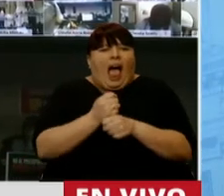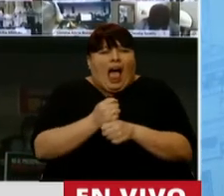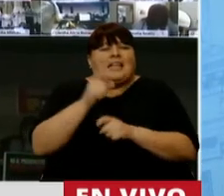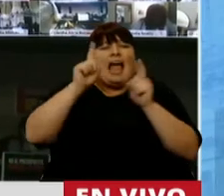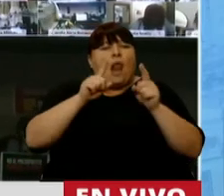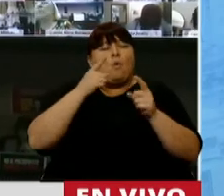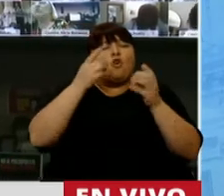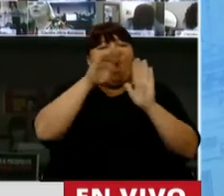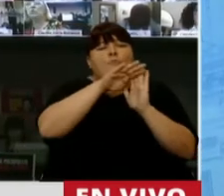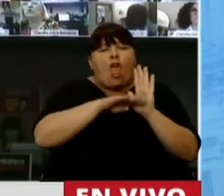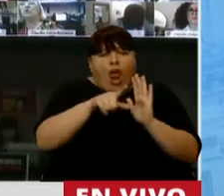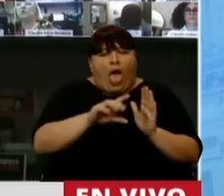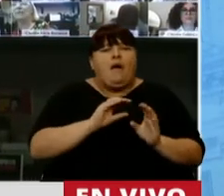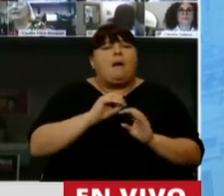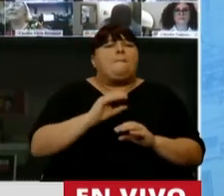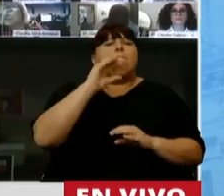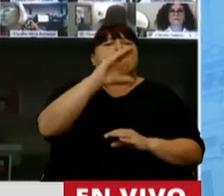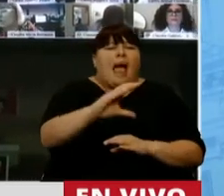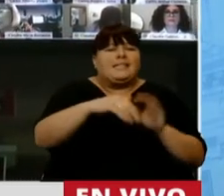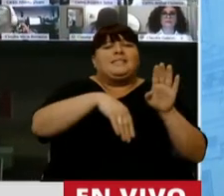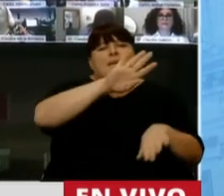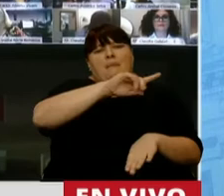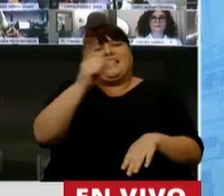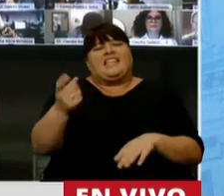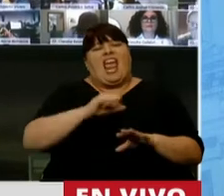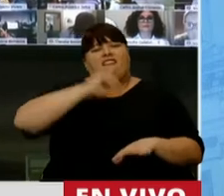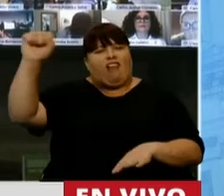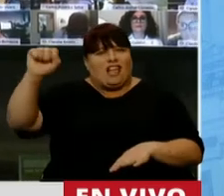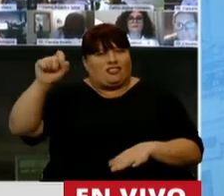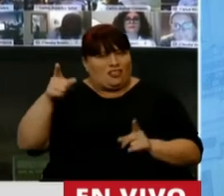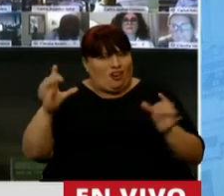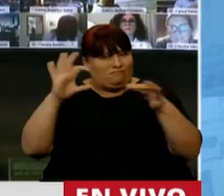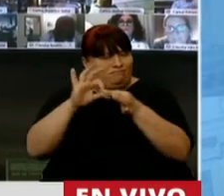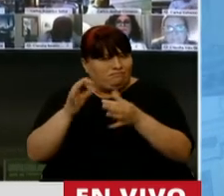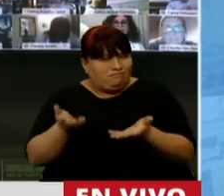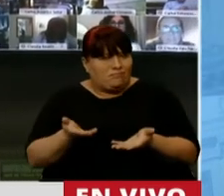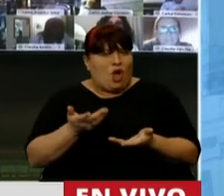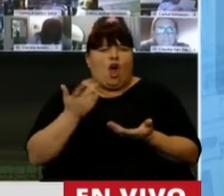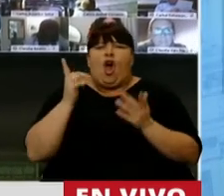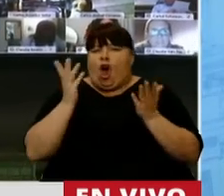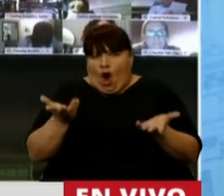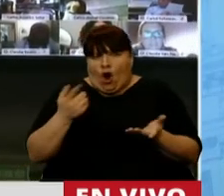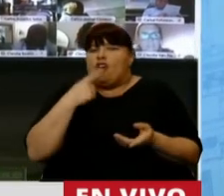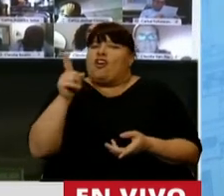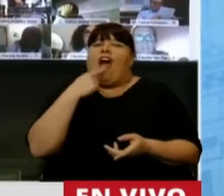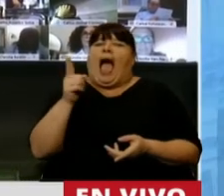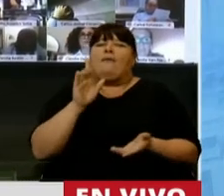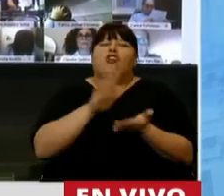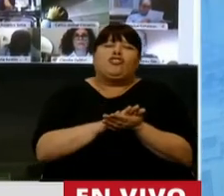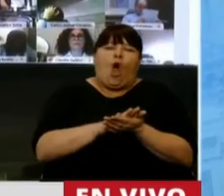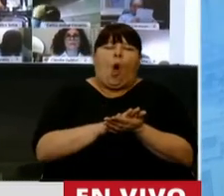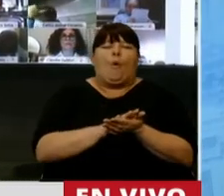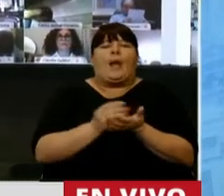aumento en alguno de estos programas es un aumento por encima de la inflación proyectada. Por supuesto que nada dicen de los